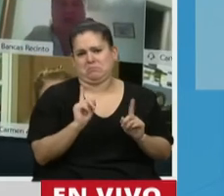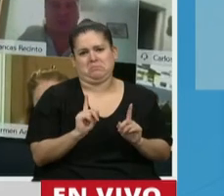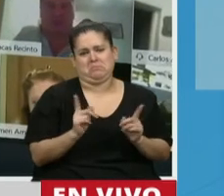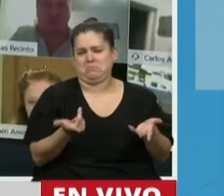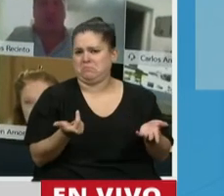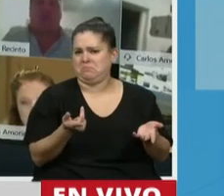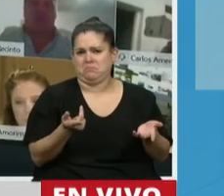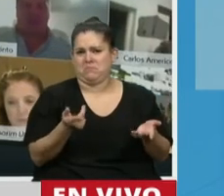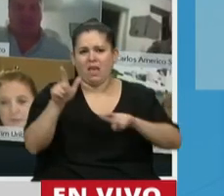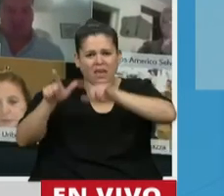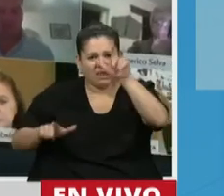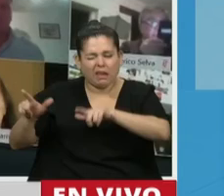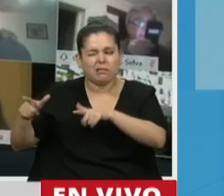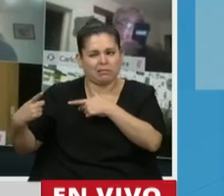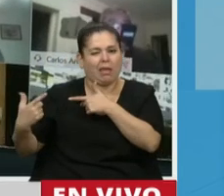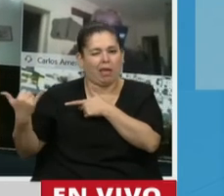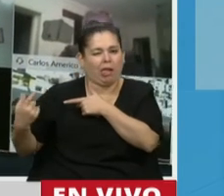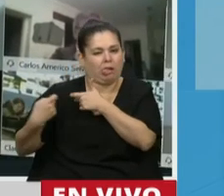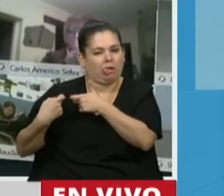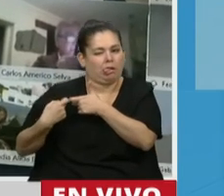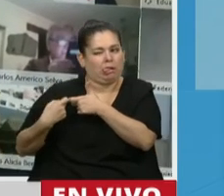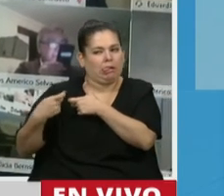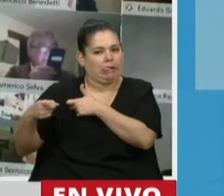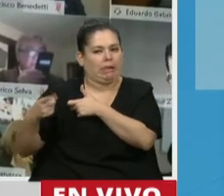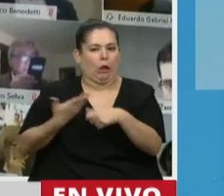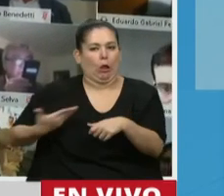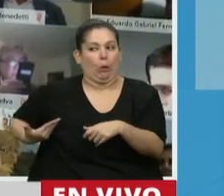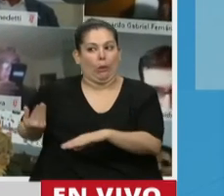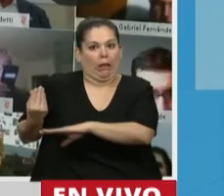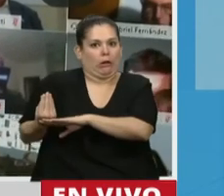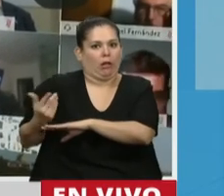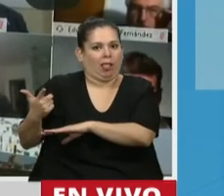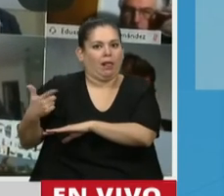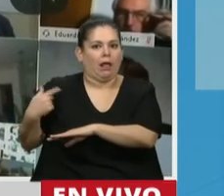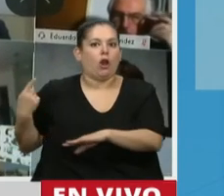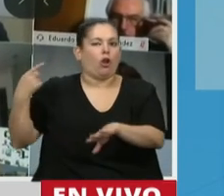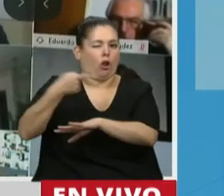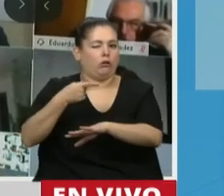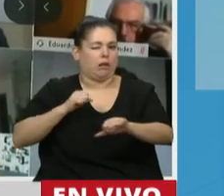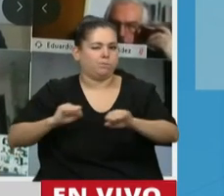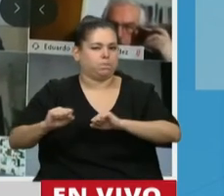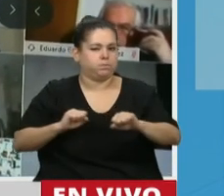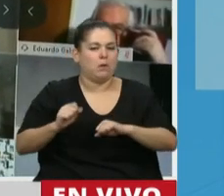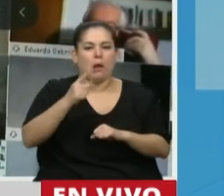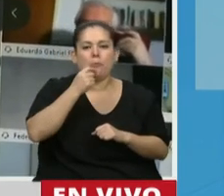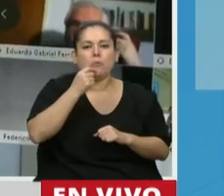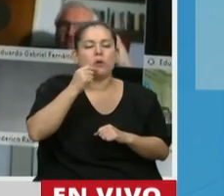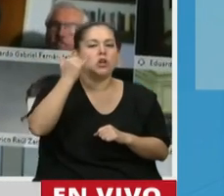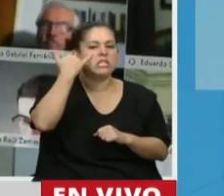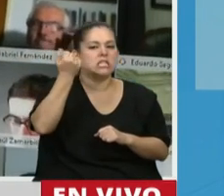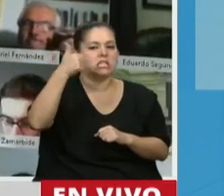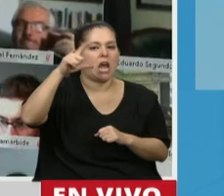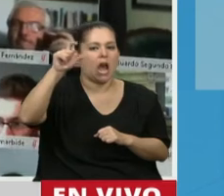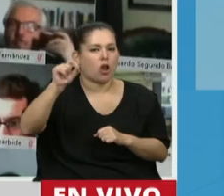gente asociada a lo que es la parte que no gobierna del PRO, como es el señor Guillermo Yanko,